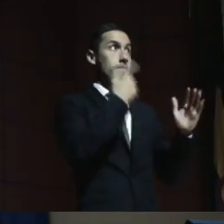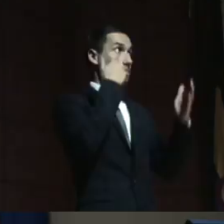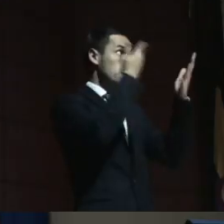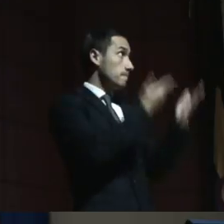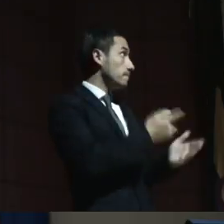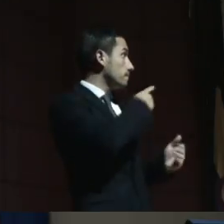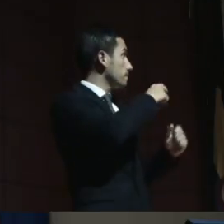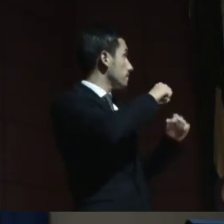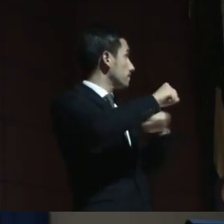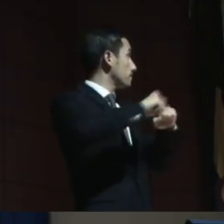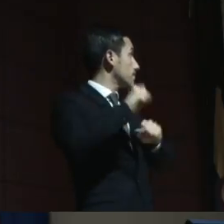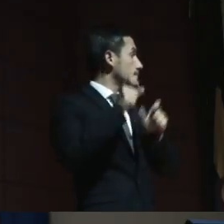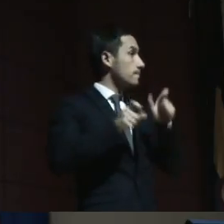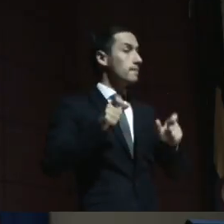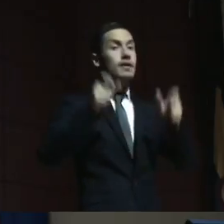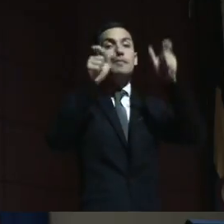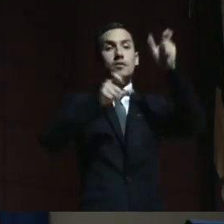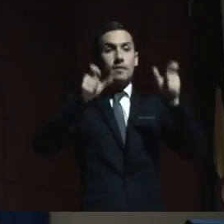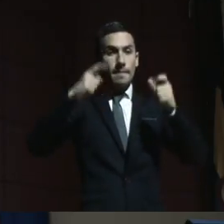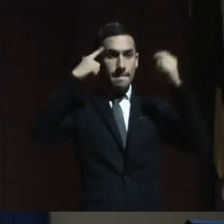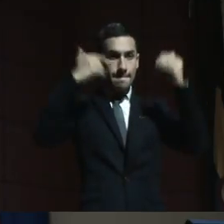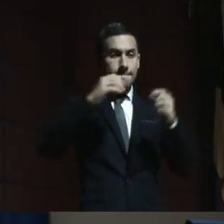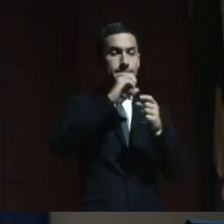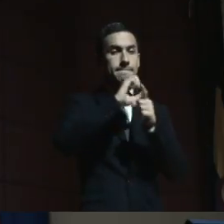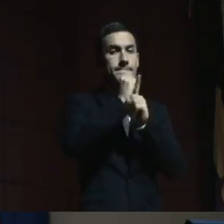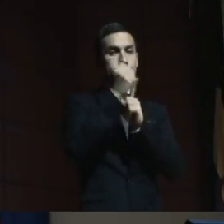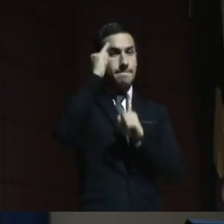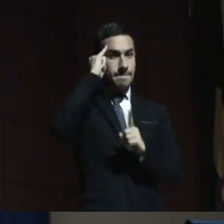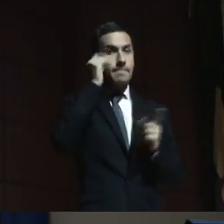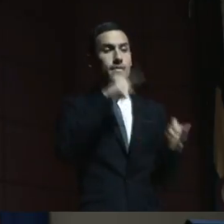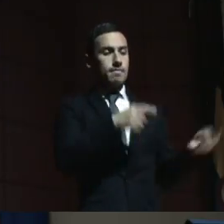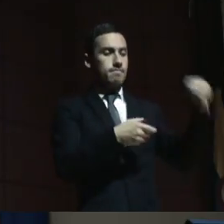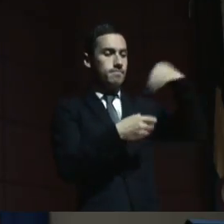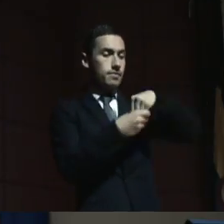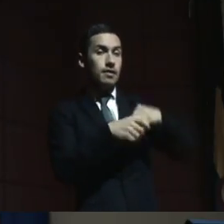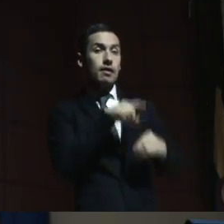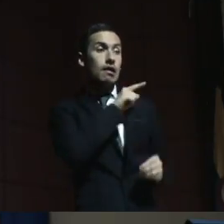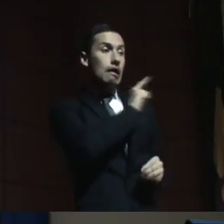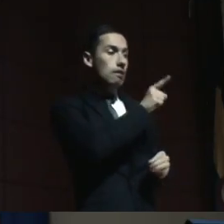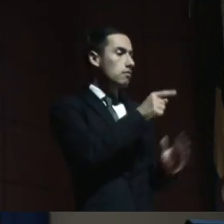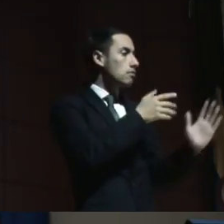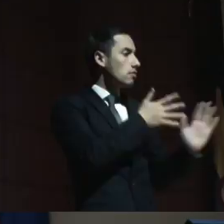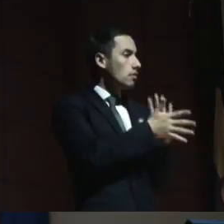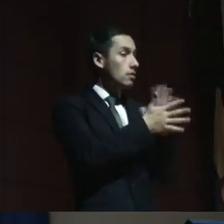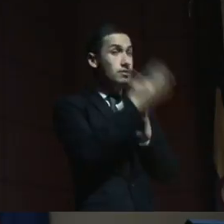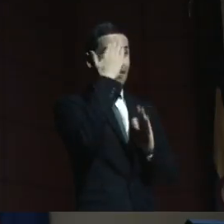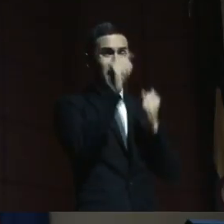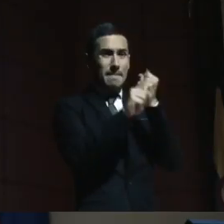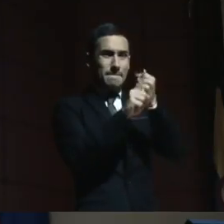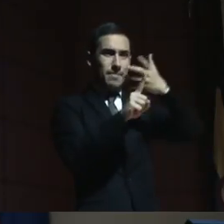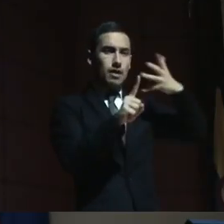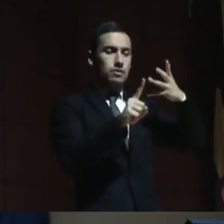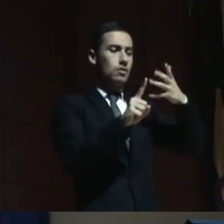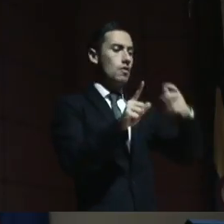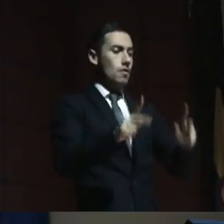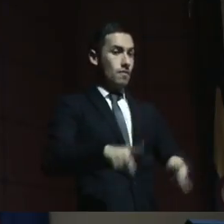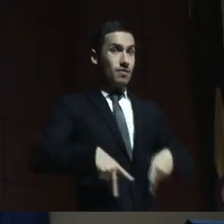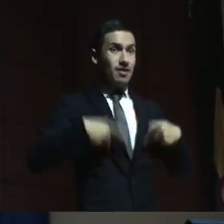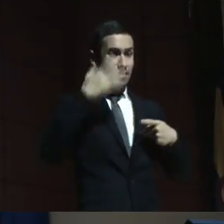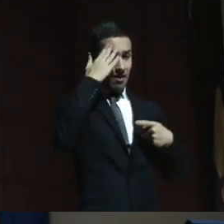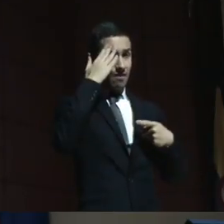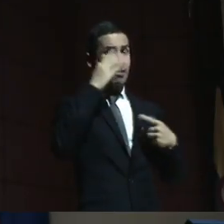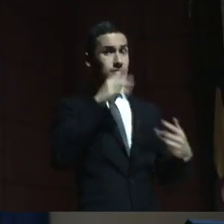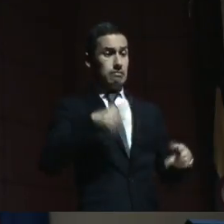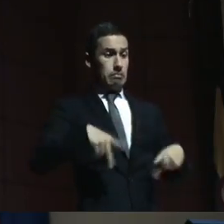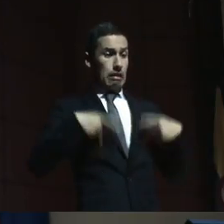actores, personas con discapacidad intelectual y psicosocial. Ellos mismos deben conocer el impacto que tienen en sus vidas la interdicción,